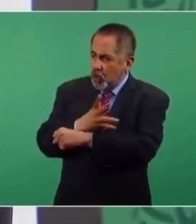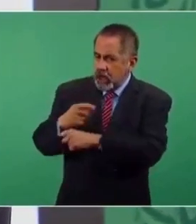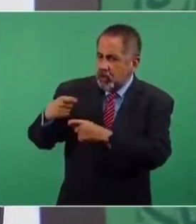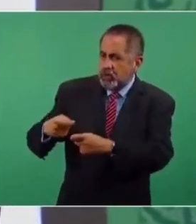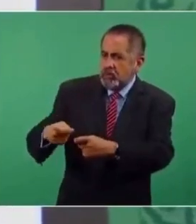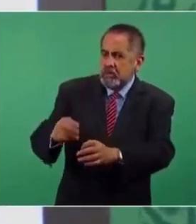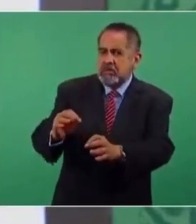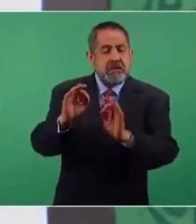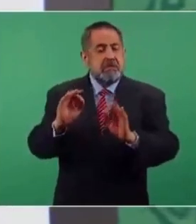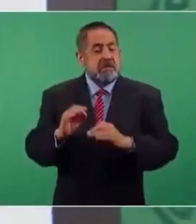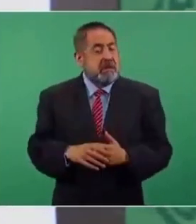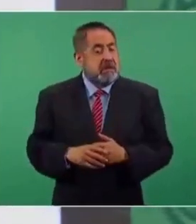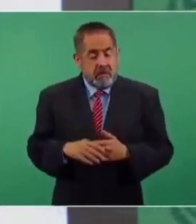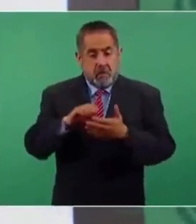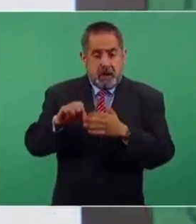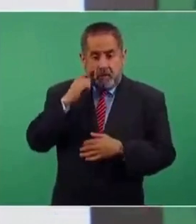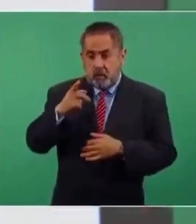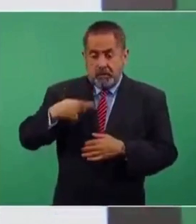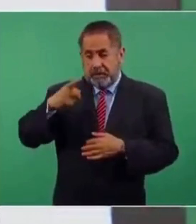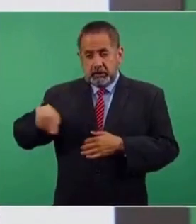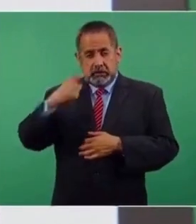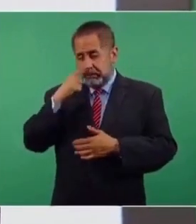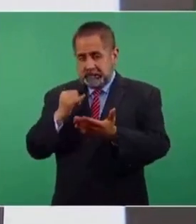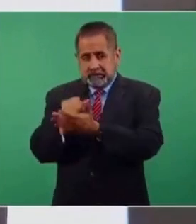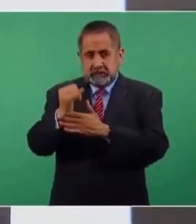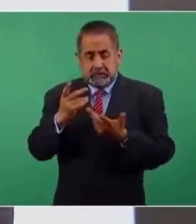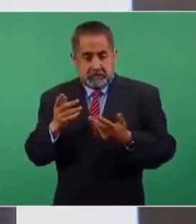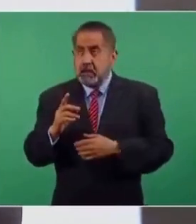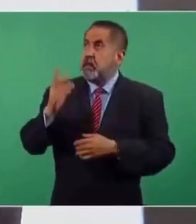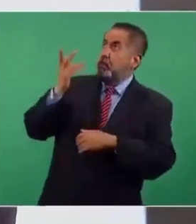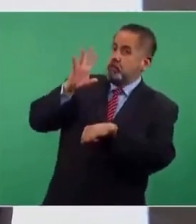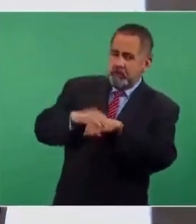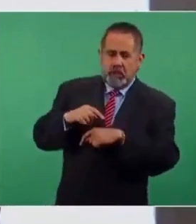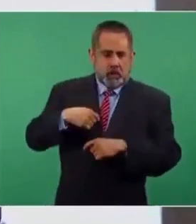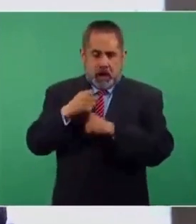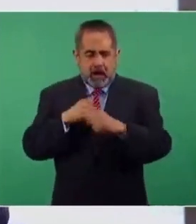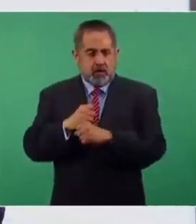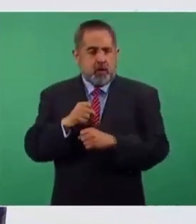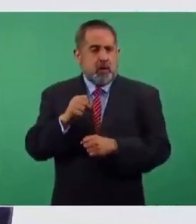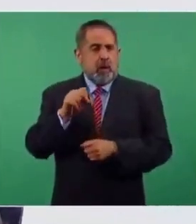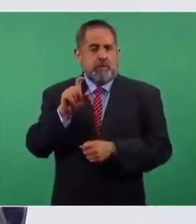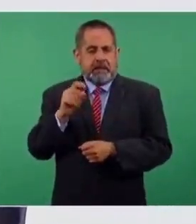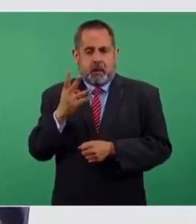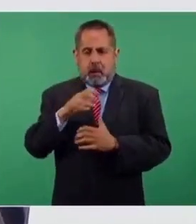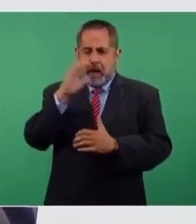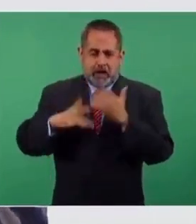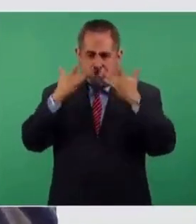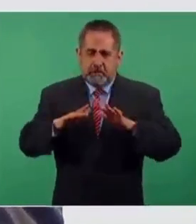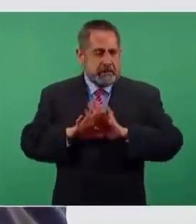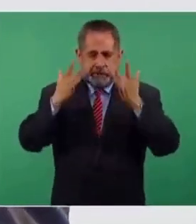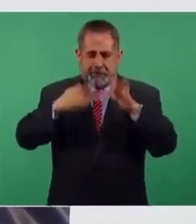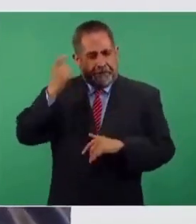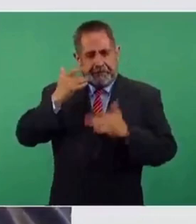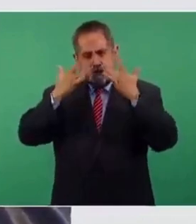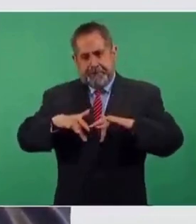Si el pueblo lo decide y el creador lo permite, yo estoy hasta el 24. Y me jubilo.